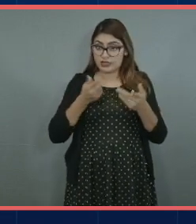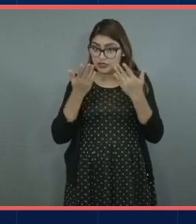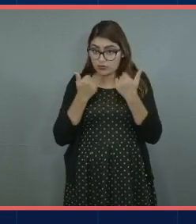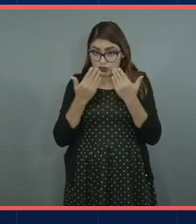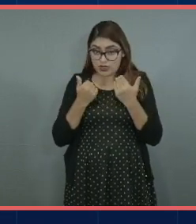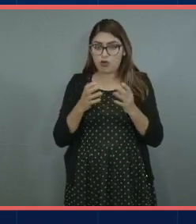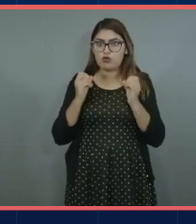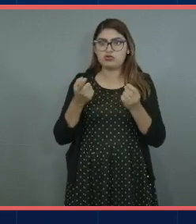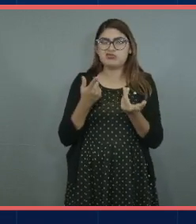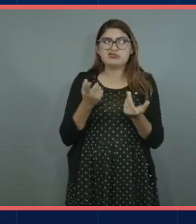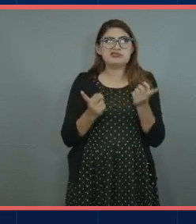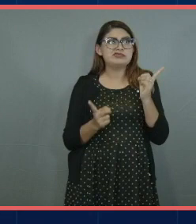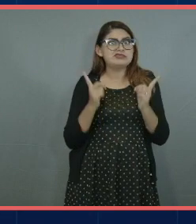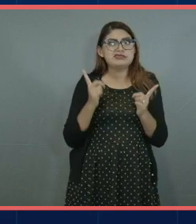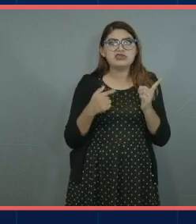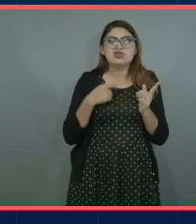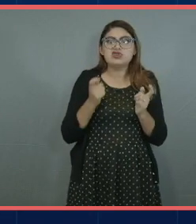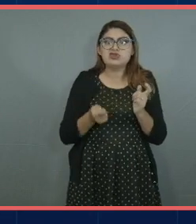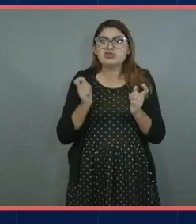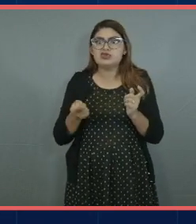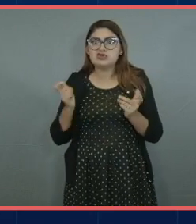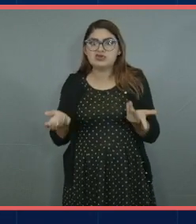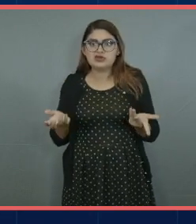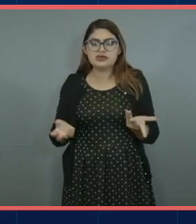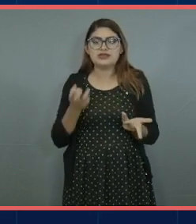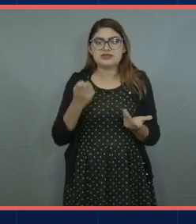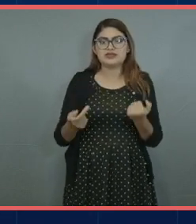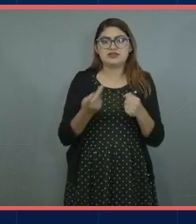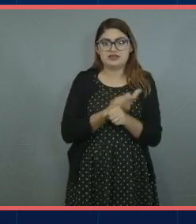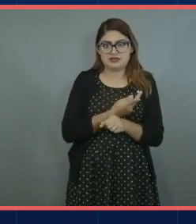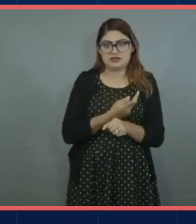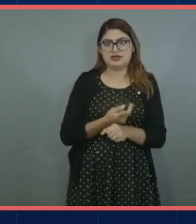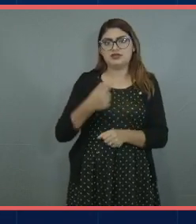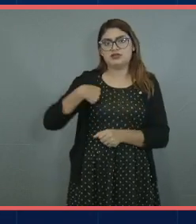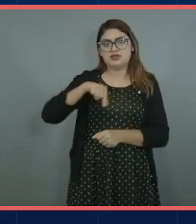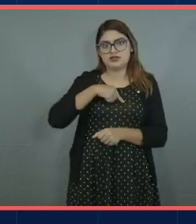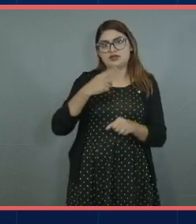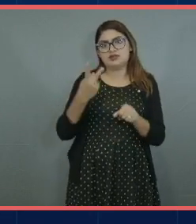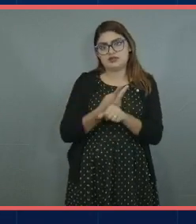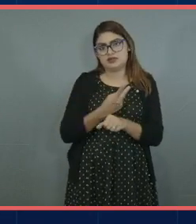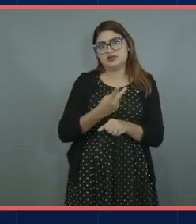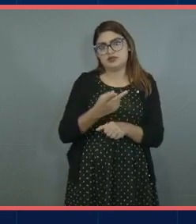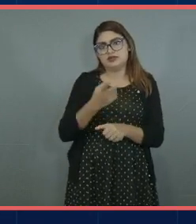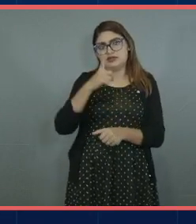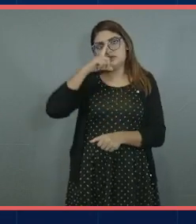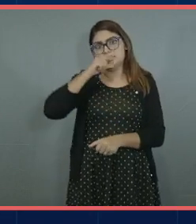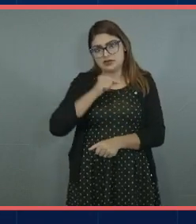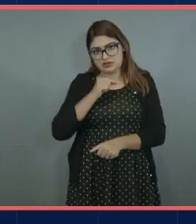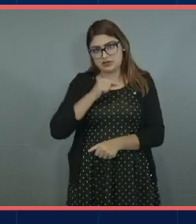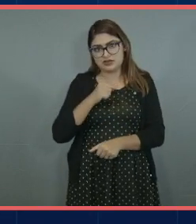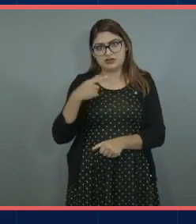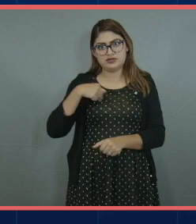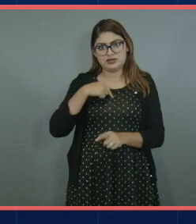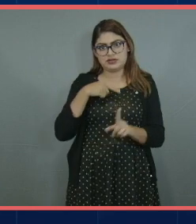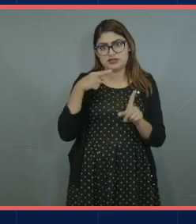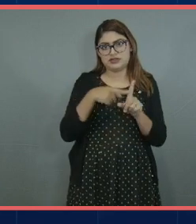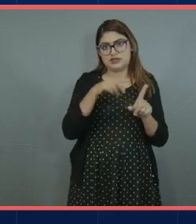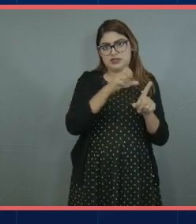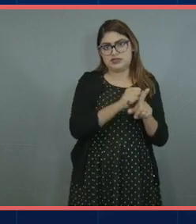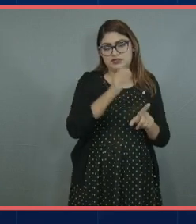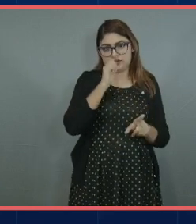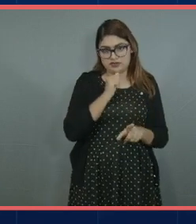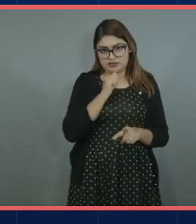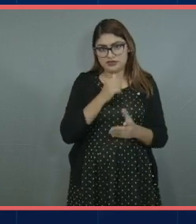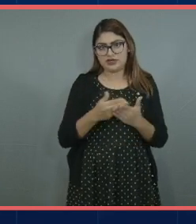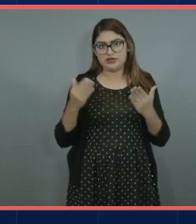nosotros mismos y con lo que queremos pues va a ser muy fácil que nos desviemos y que no lleguemos a ese lugar la segunda cosa también